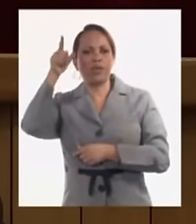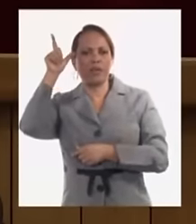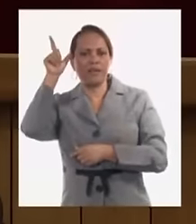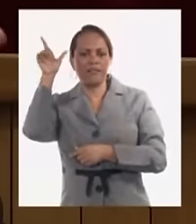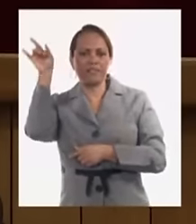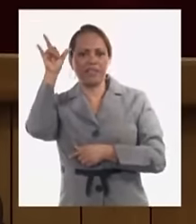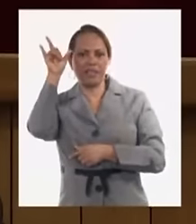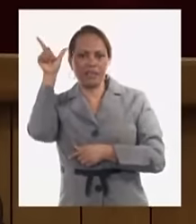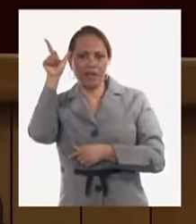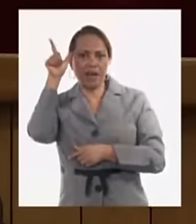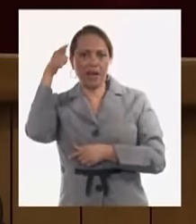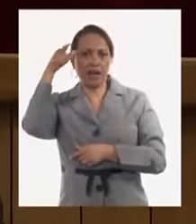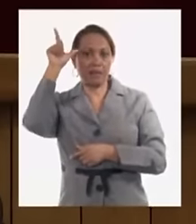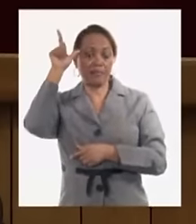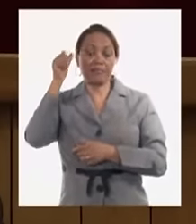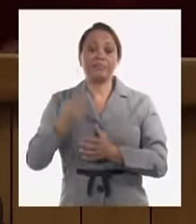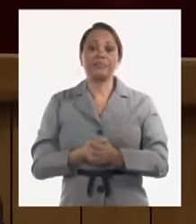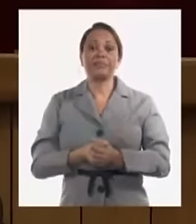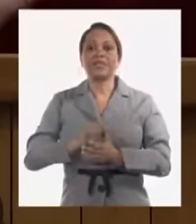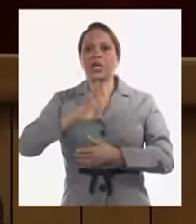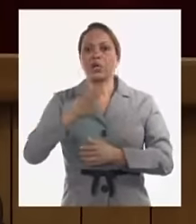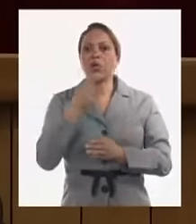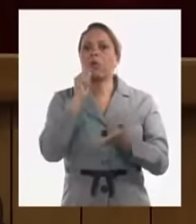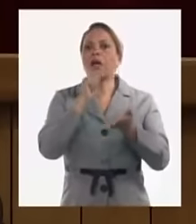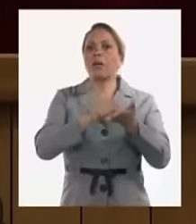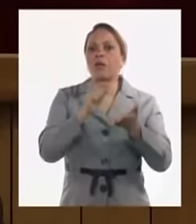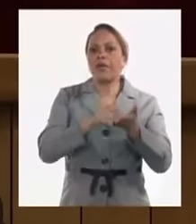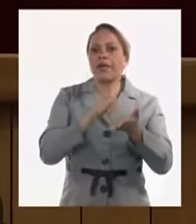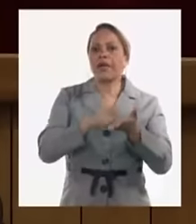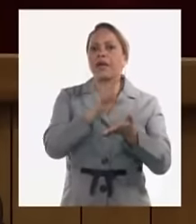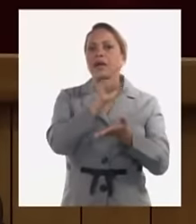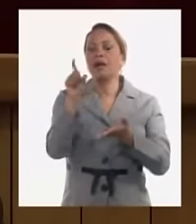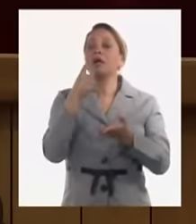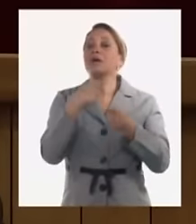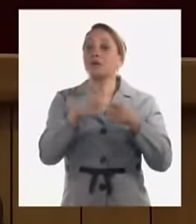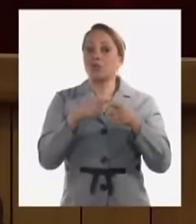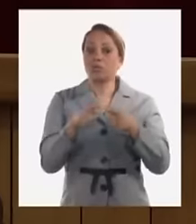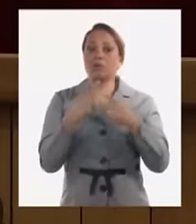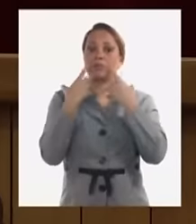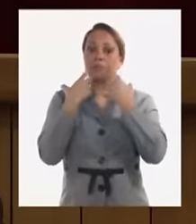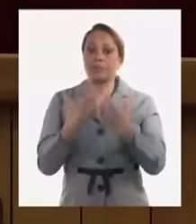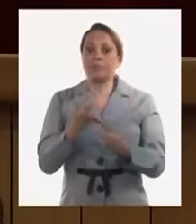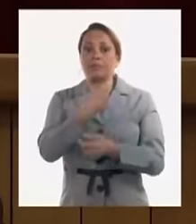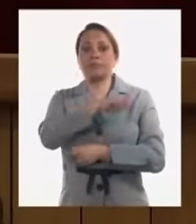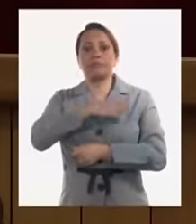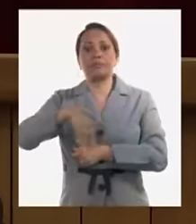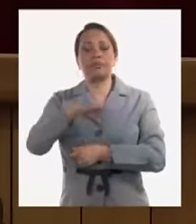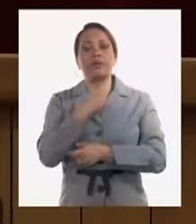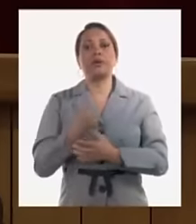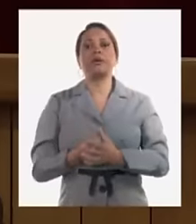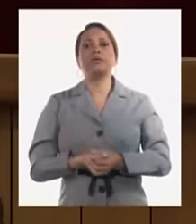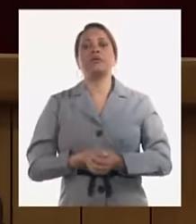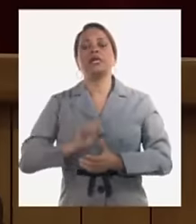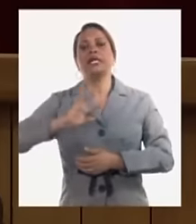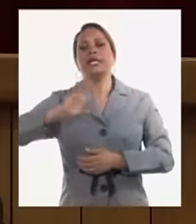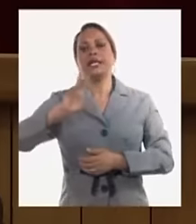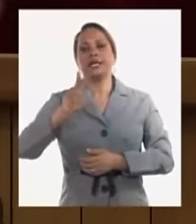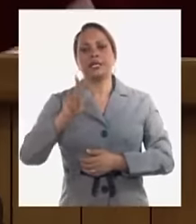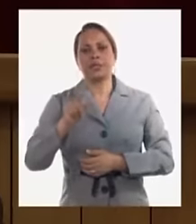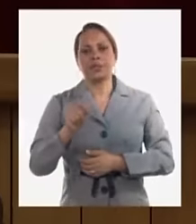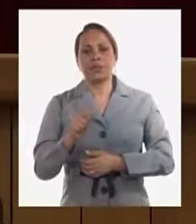afecta el robo de las bodegas ese producto tan imprescindible para el pueblo el robo